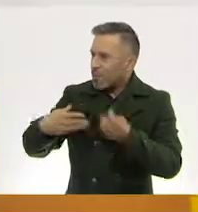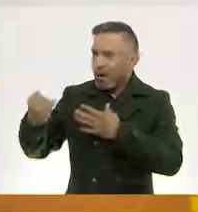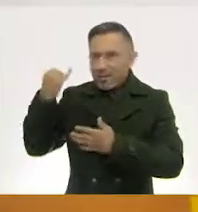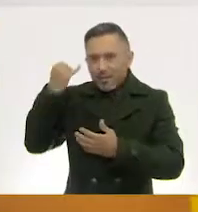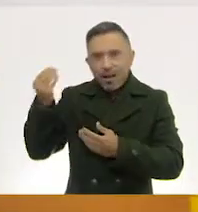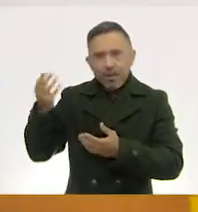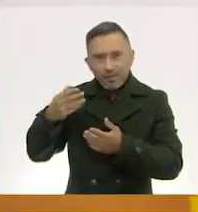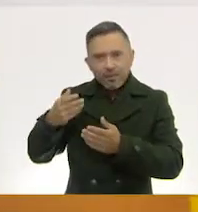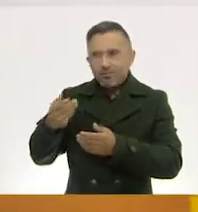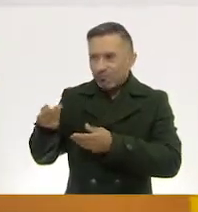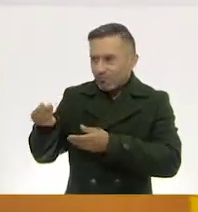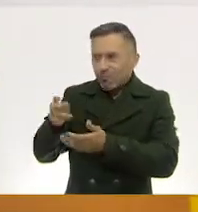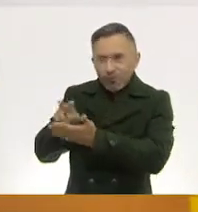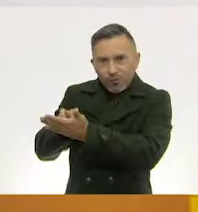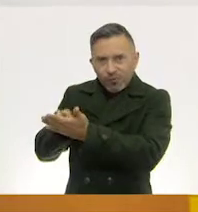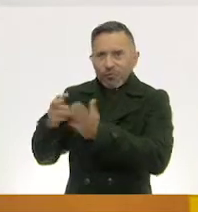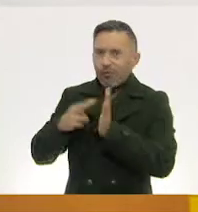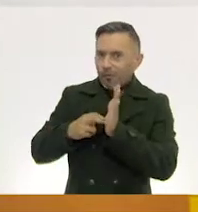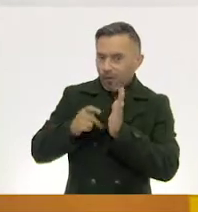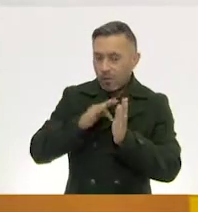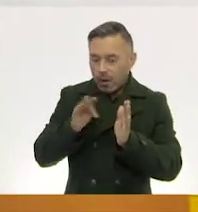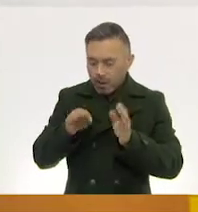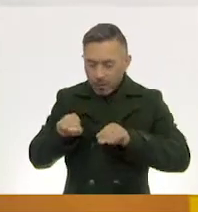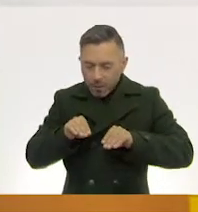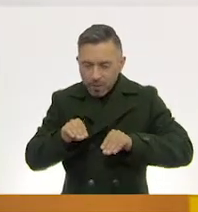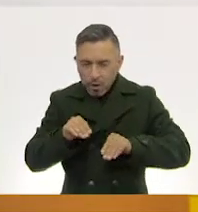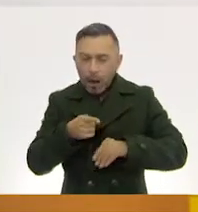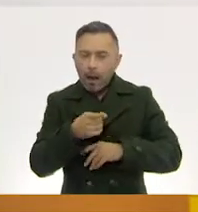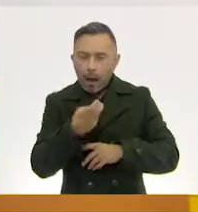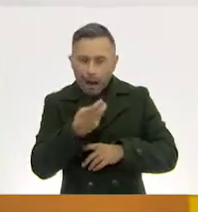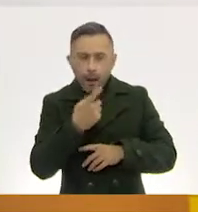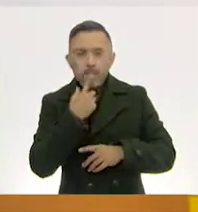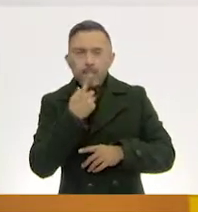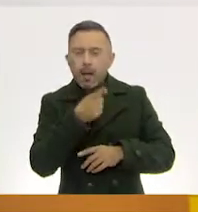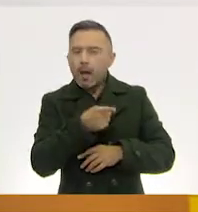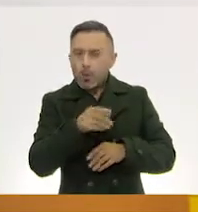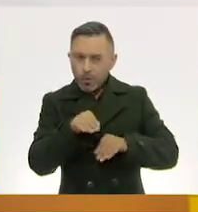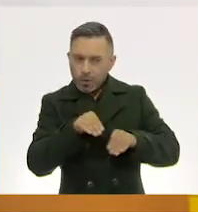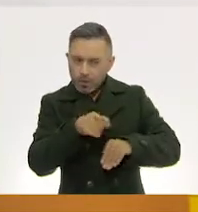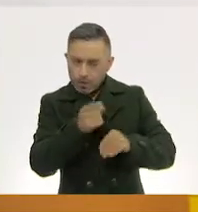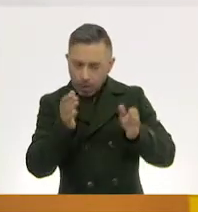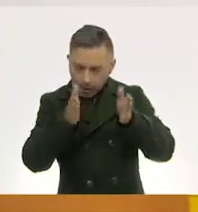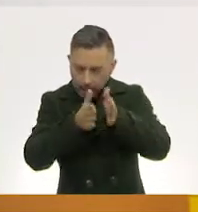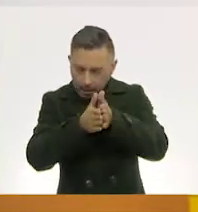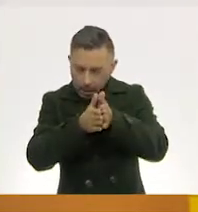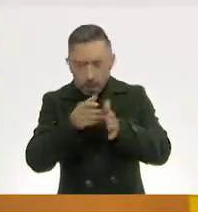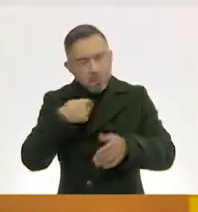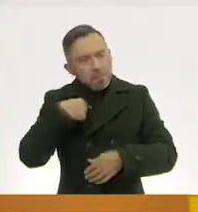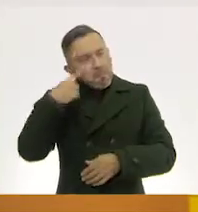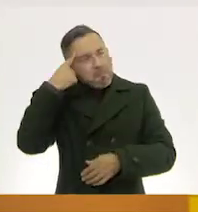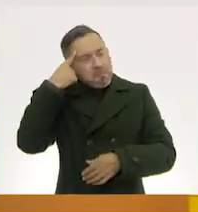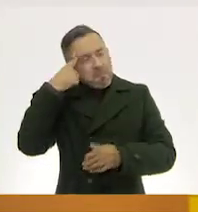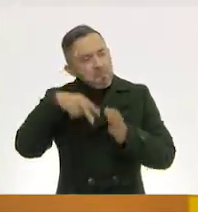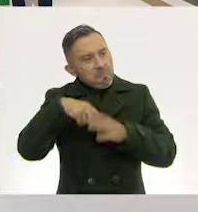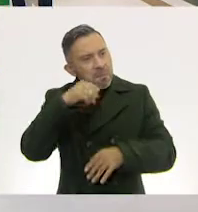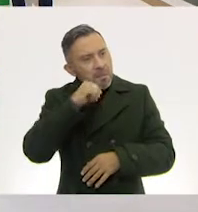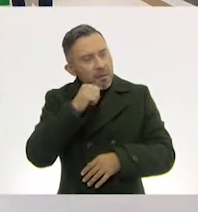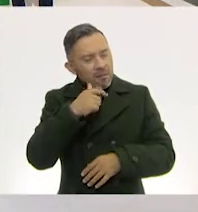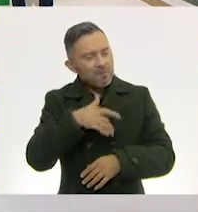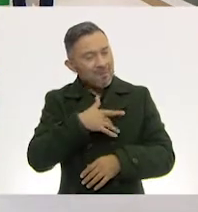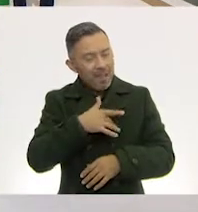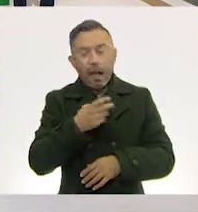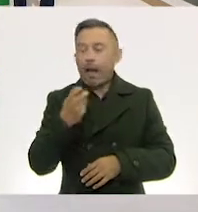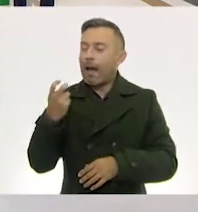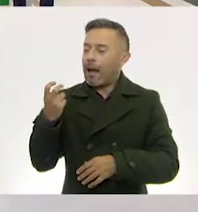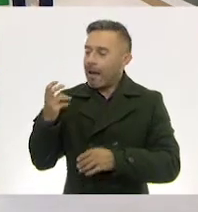puede hacer Un mejor movimiento O puede decir Ah, este movimiento Yo no lo había pensado De esa manera Claro Entonces así de esta